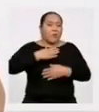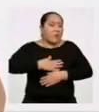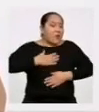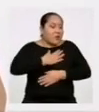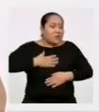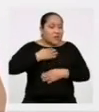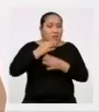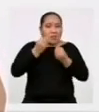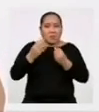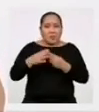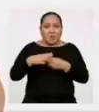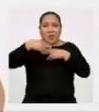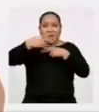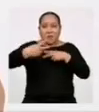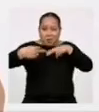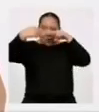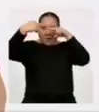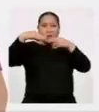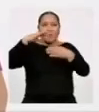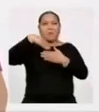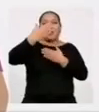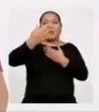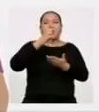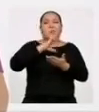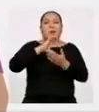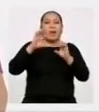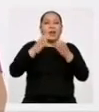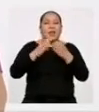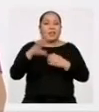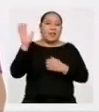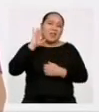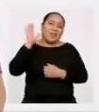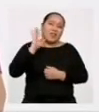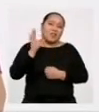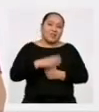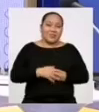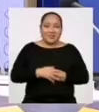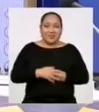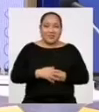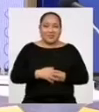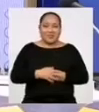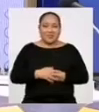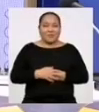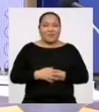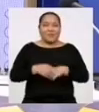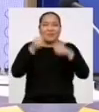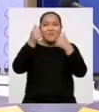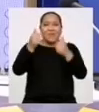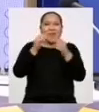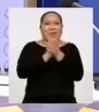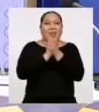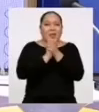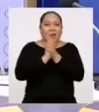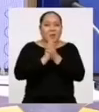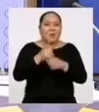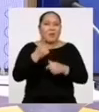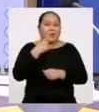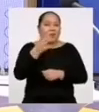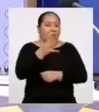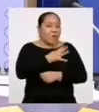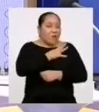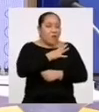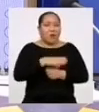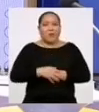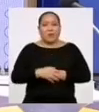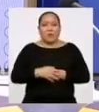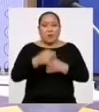Ya nos vemos en una próxima clase Adiós Muy bien amigas y amigos de cuarto de